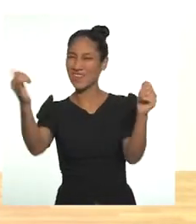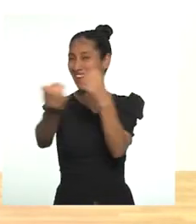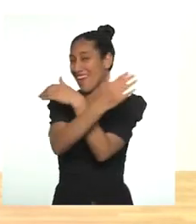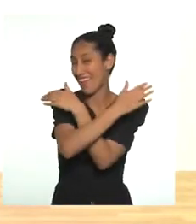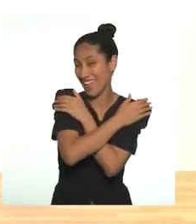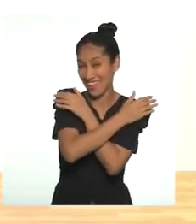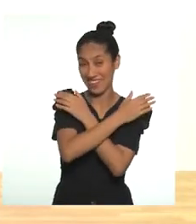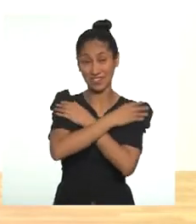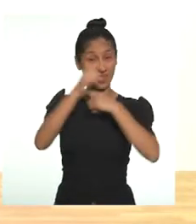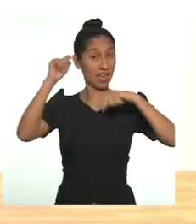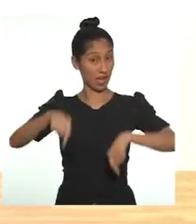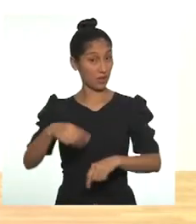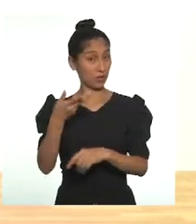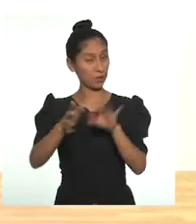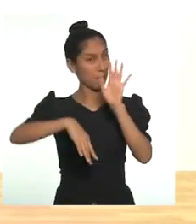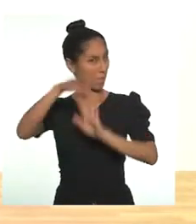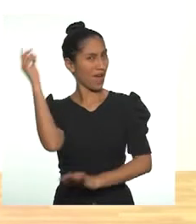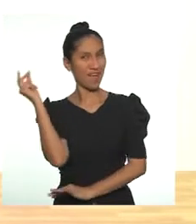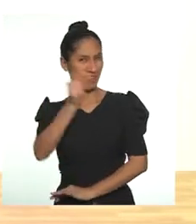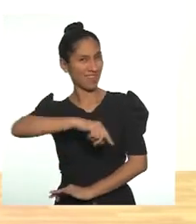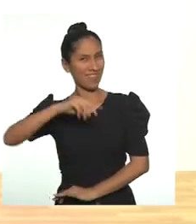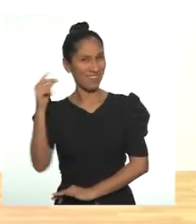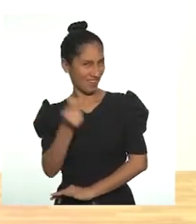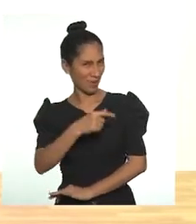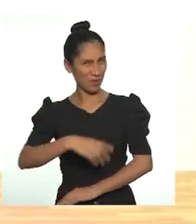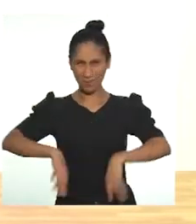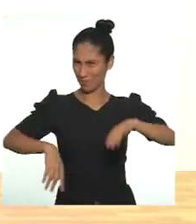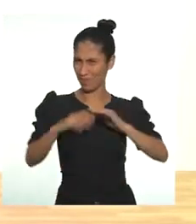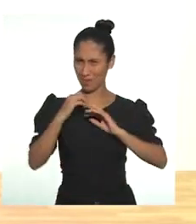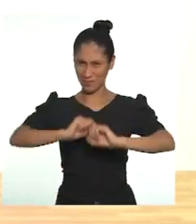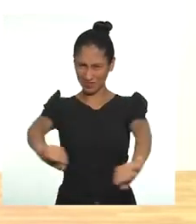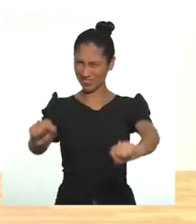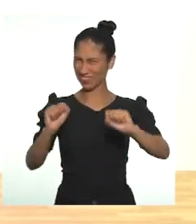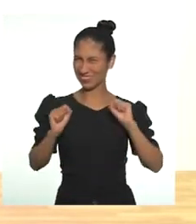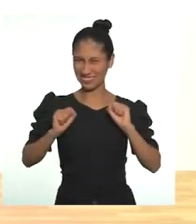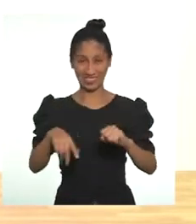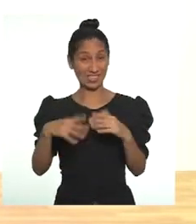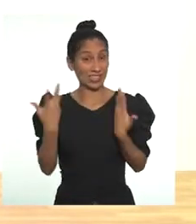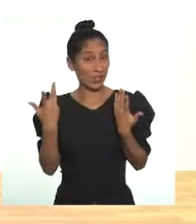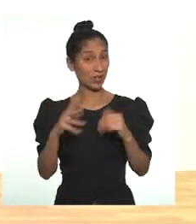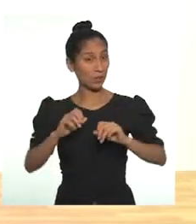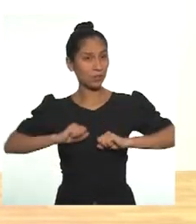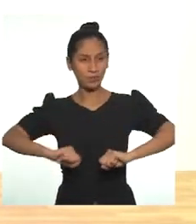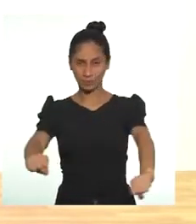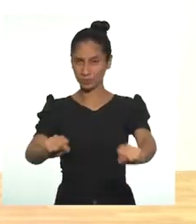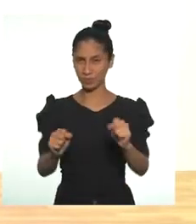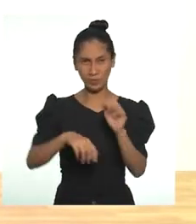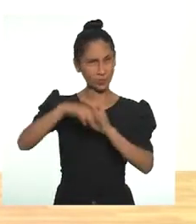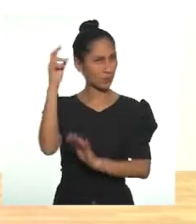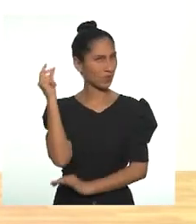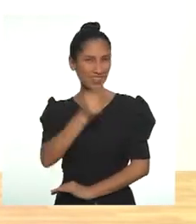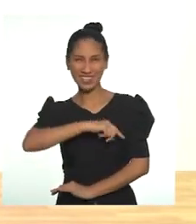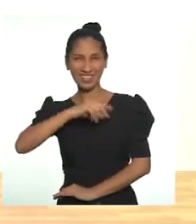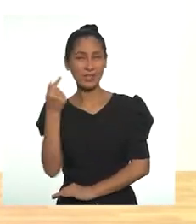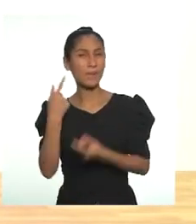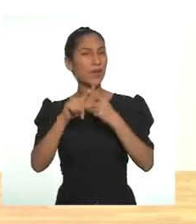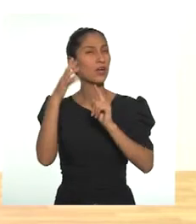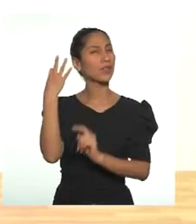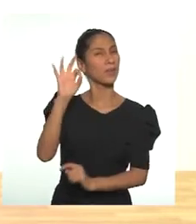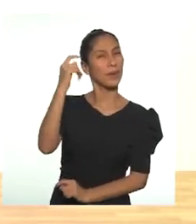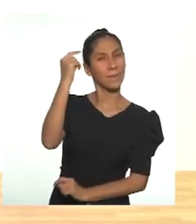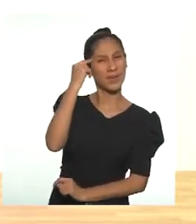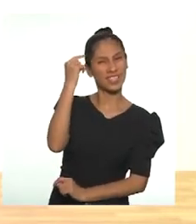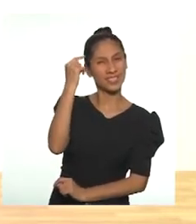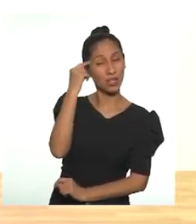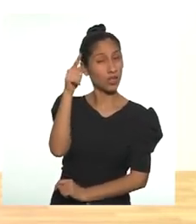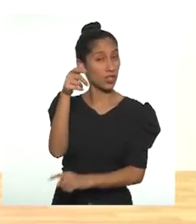Ahora lo vamos a hacer más rápido, vamos a ponerle un poco más de energía y nos vamos a mover con mayor rapidez, pero siempre pensando